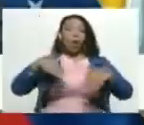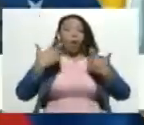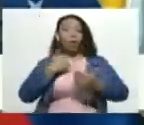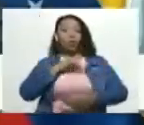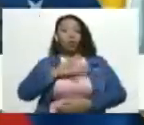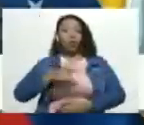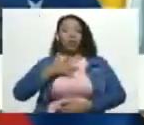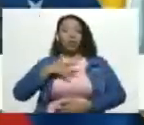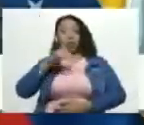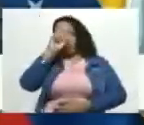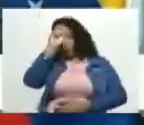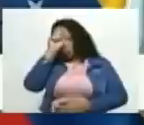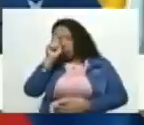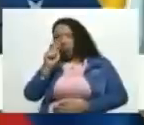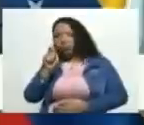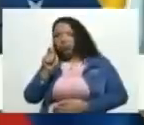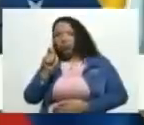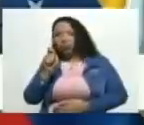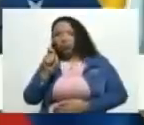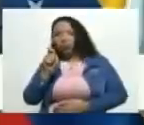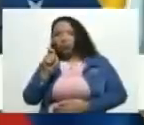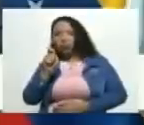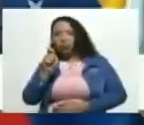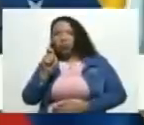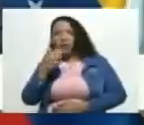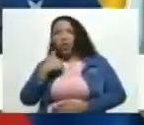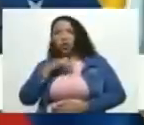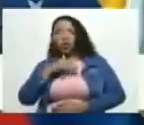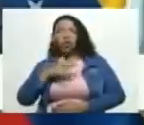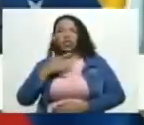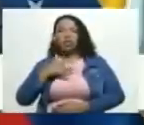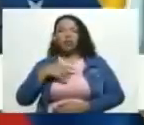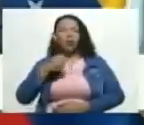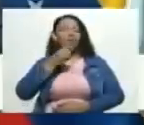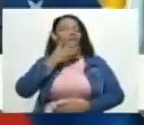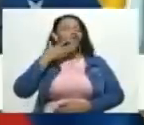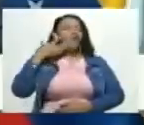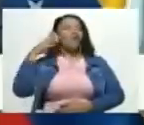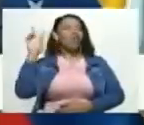sentimos honrados y de la cual todos nos sentimos muy orgullosos.